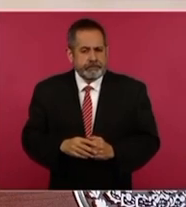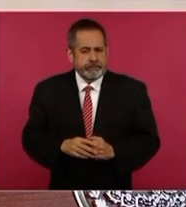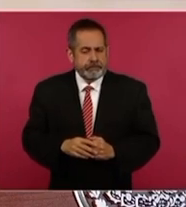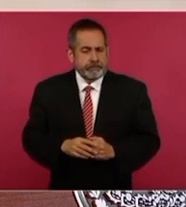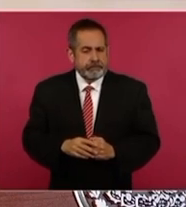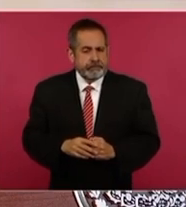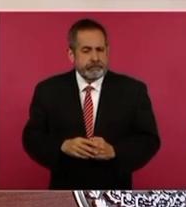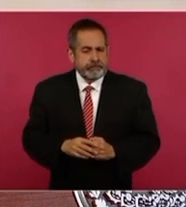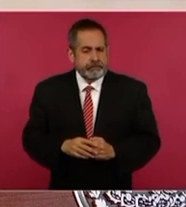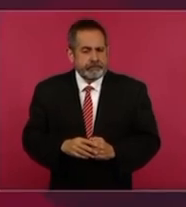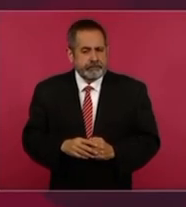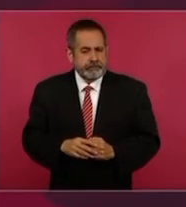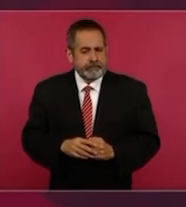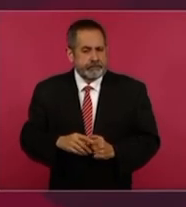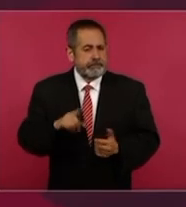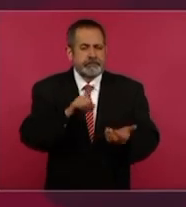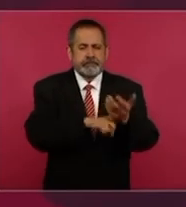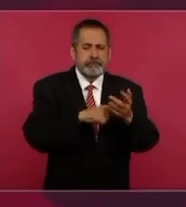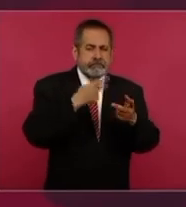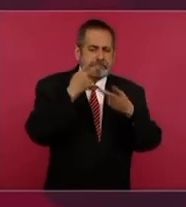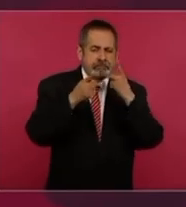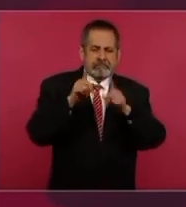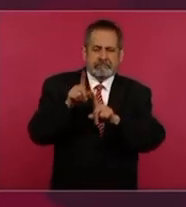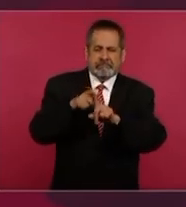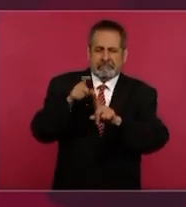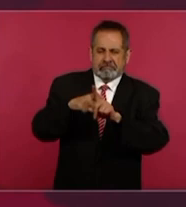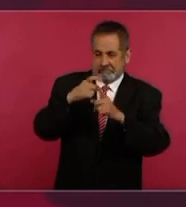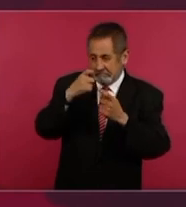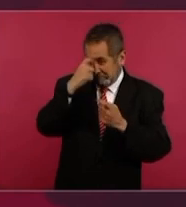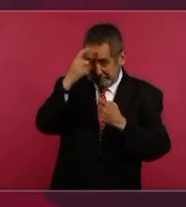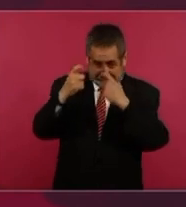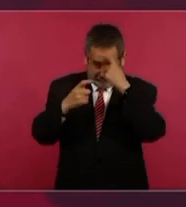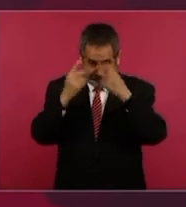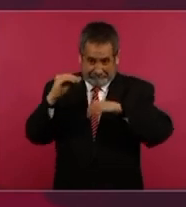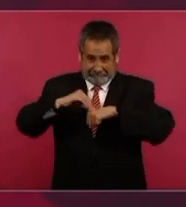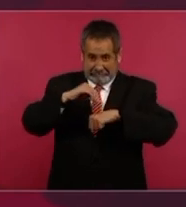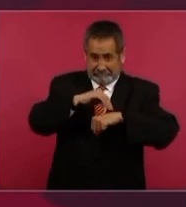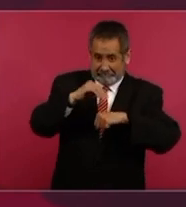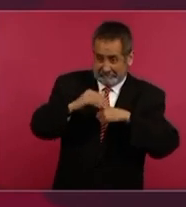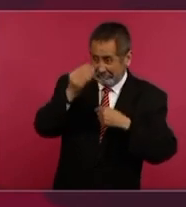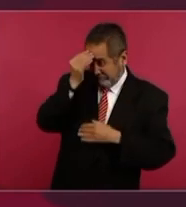grilla, como se decía antes,